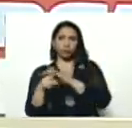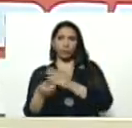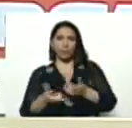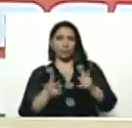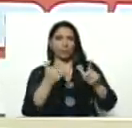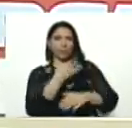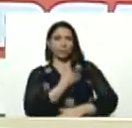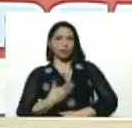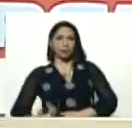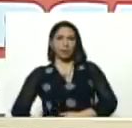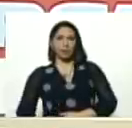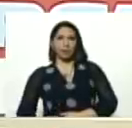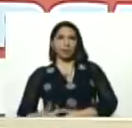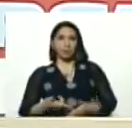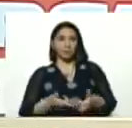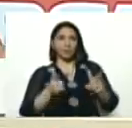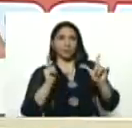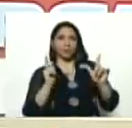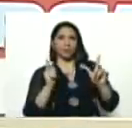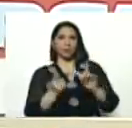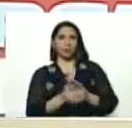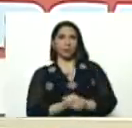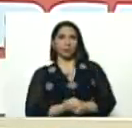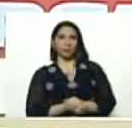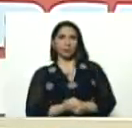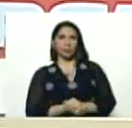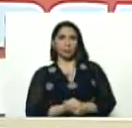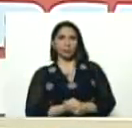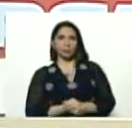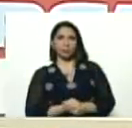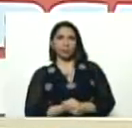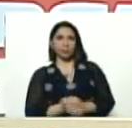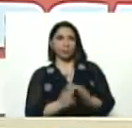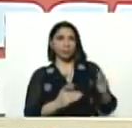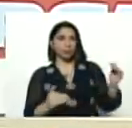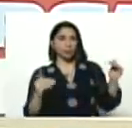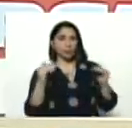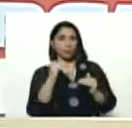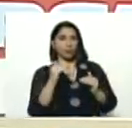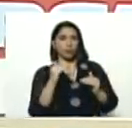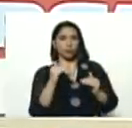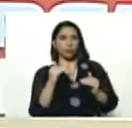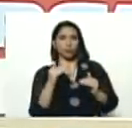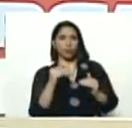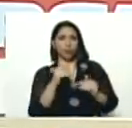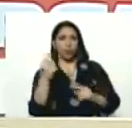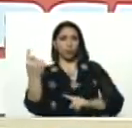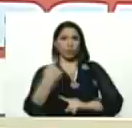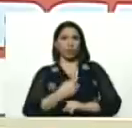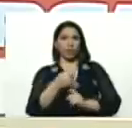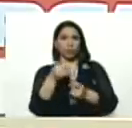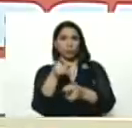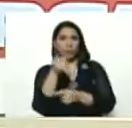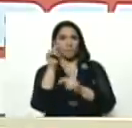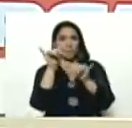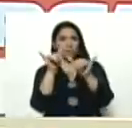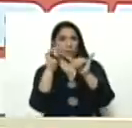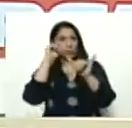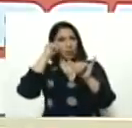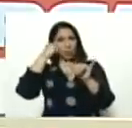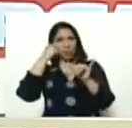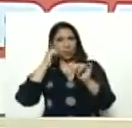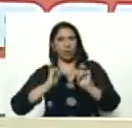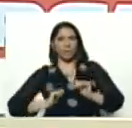presidente, y nos ha permitido, pasar a la siguiente fase, ordenada por usted, recuerde, de, de